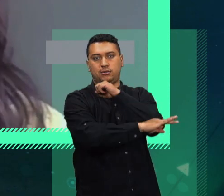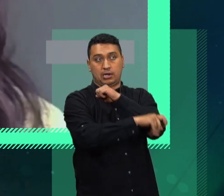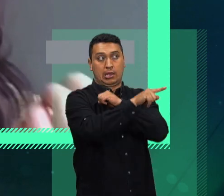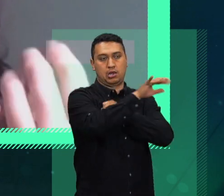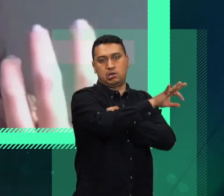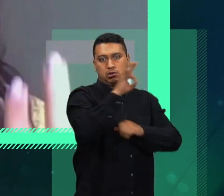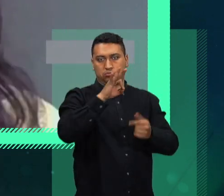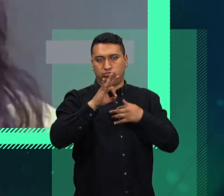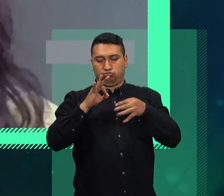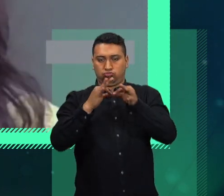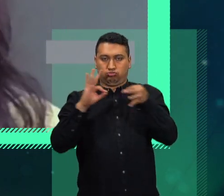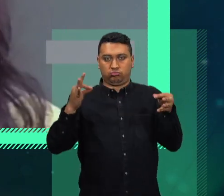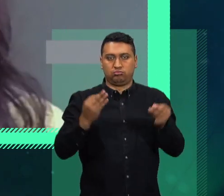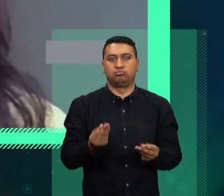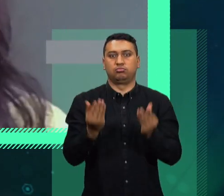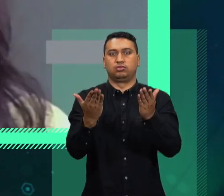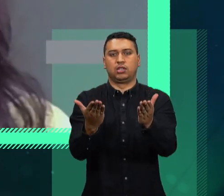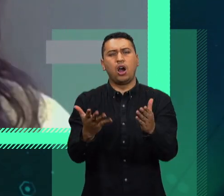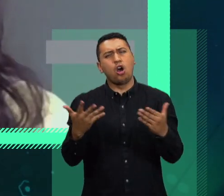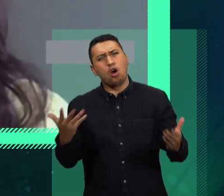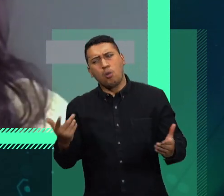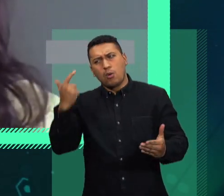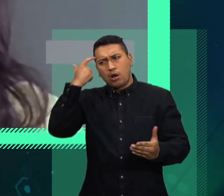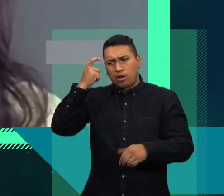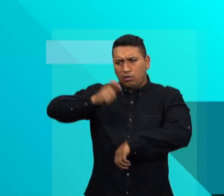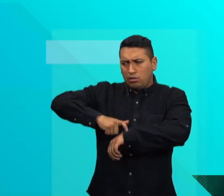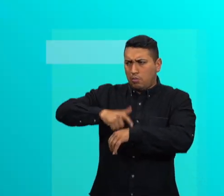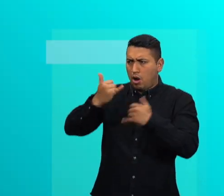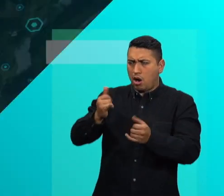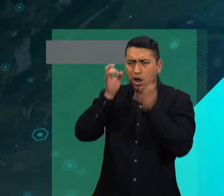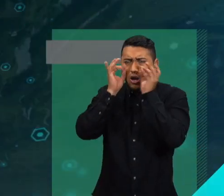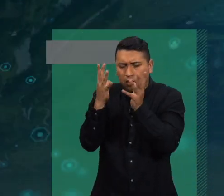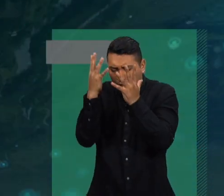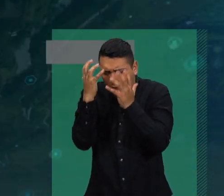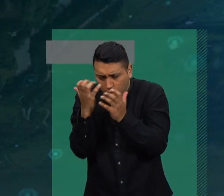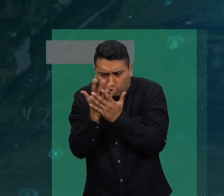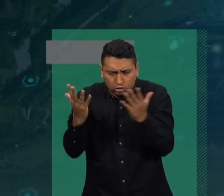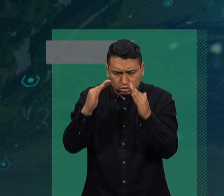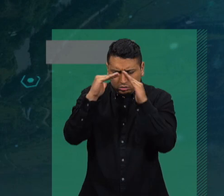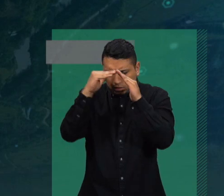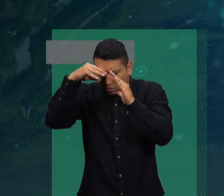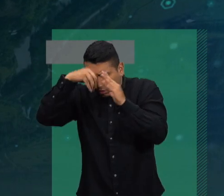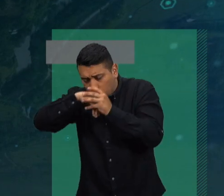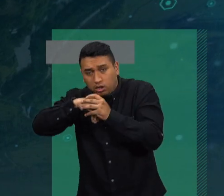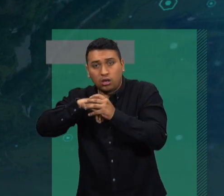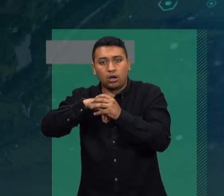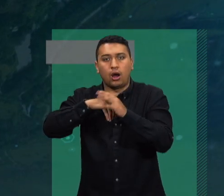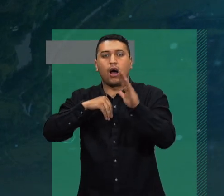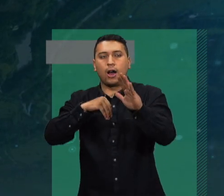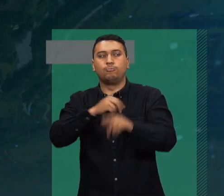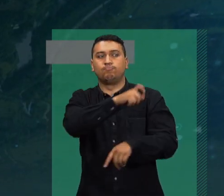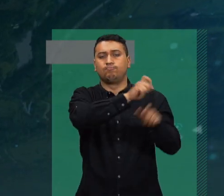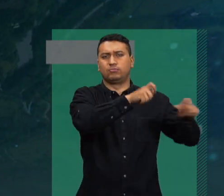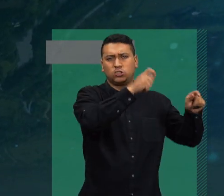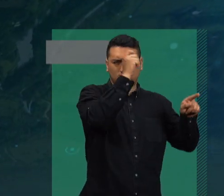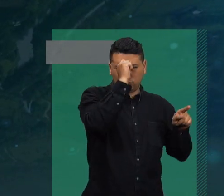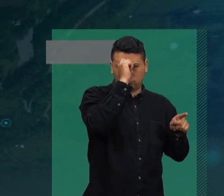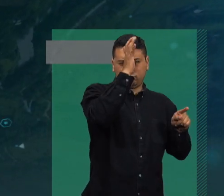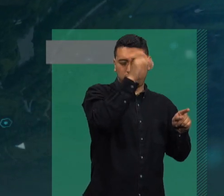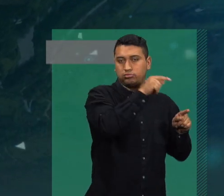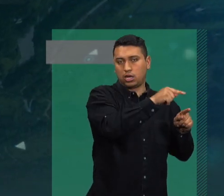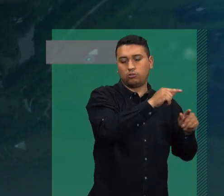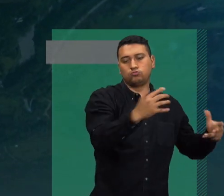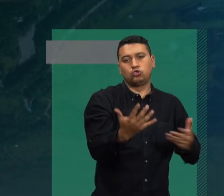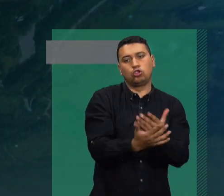cambiando rutinas, en los que estamos ante un periodo de tanta incertidumbre. Y lo primero que recomiendan los expertos es reconocer